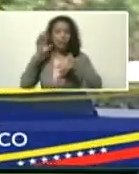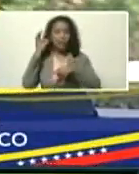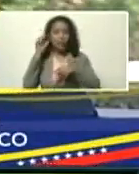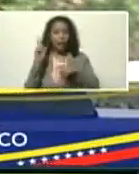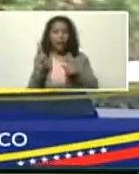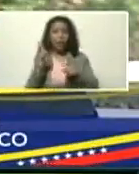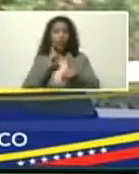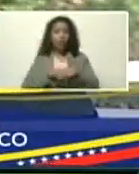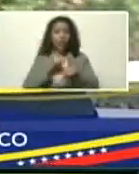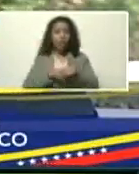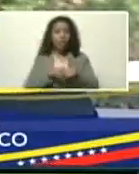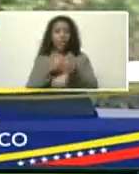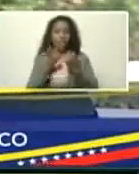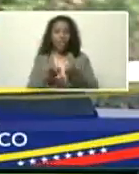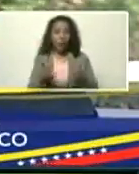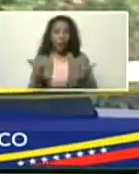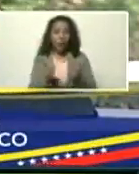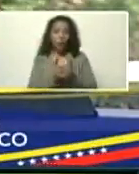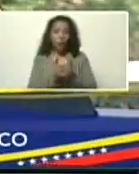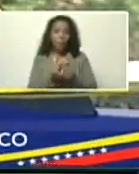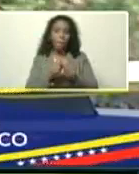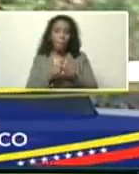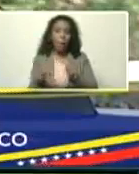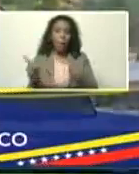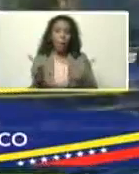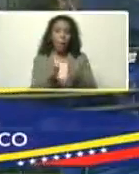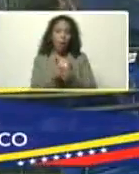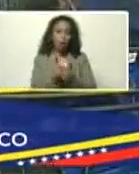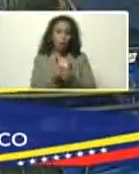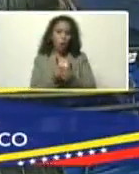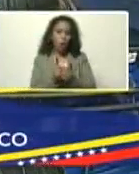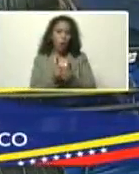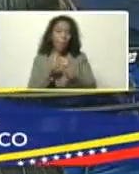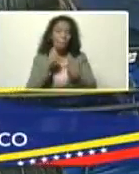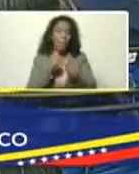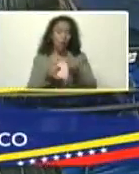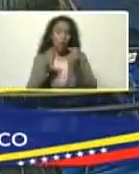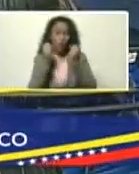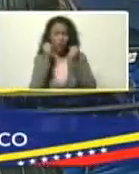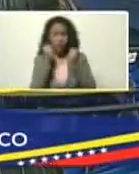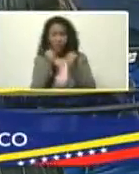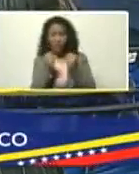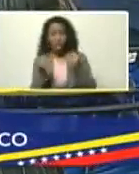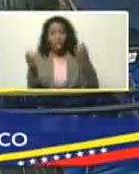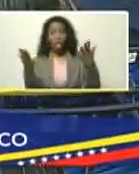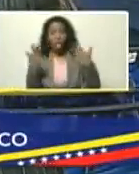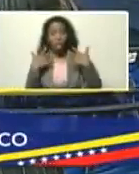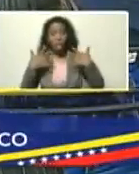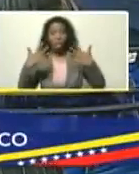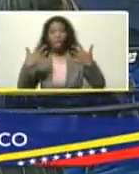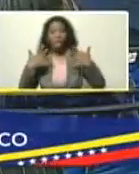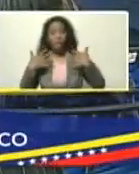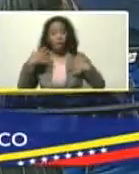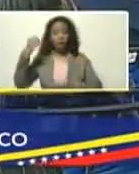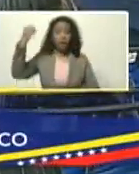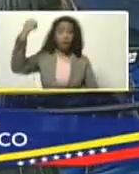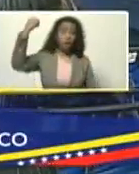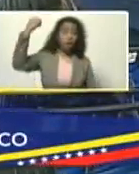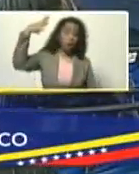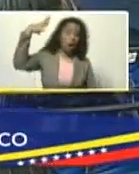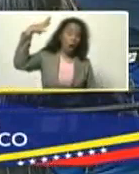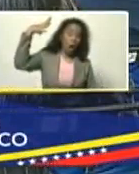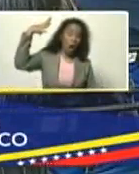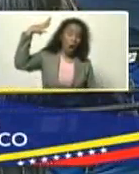corto, este año, pero, corto, pero, hiper intenso, el sol, estaba,